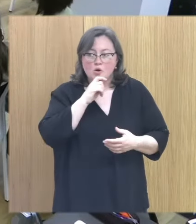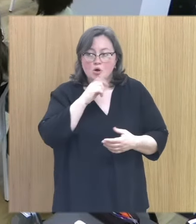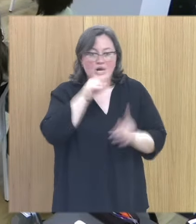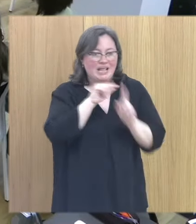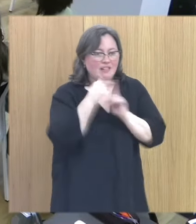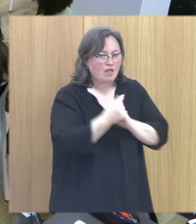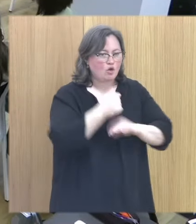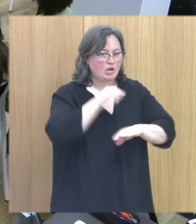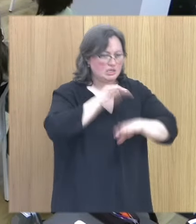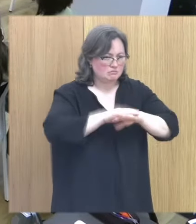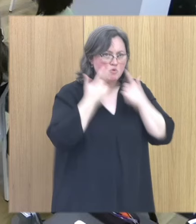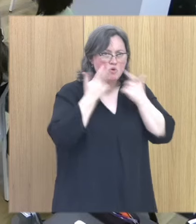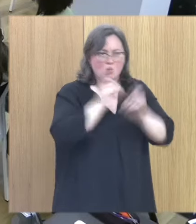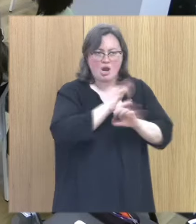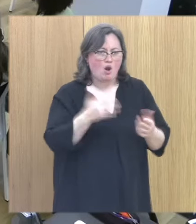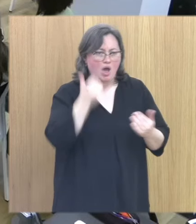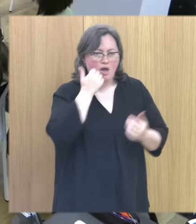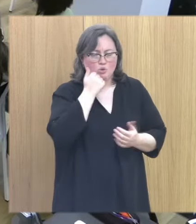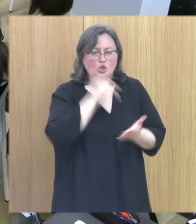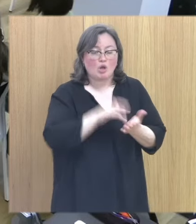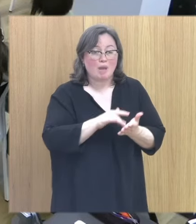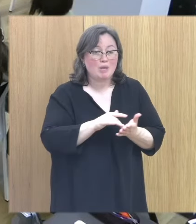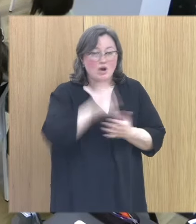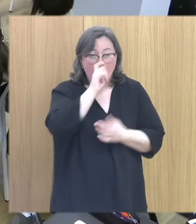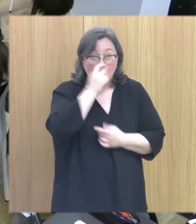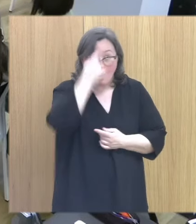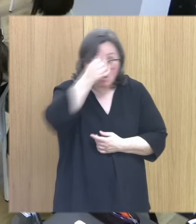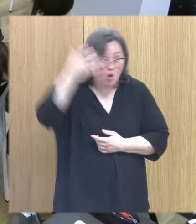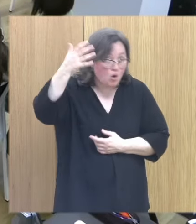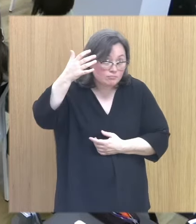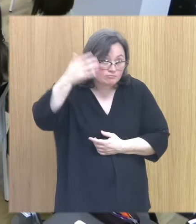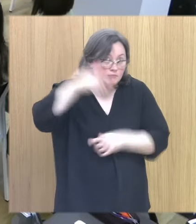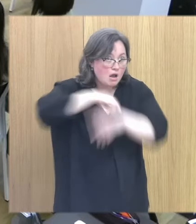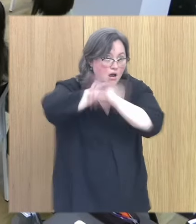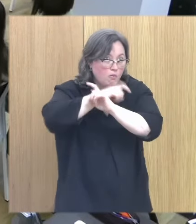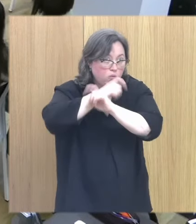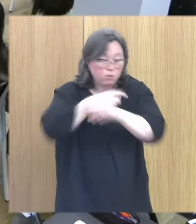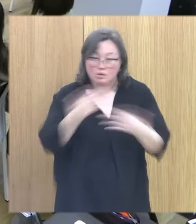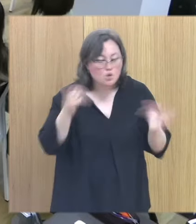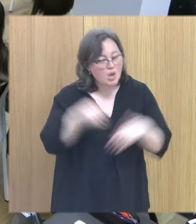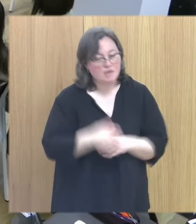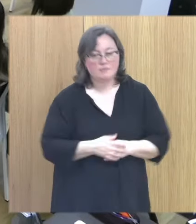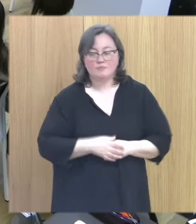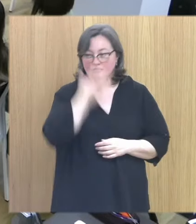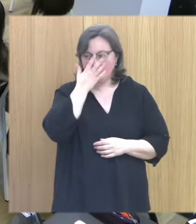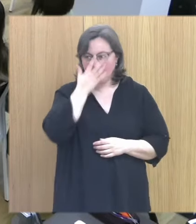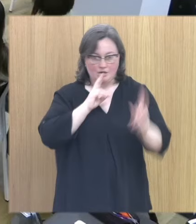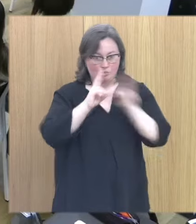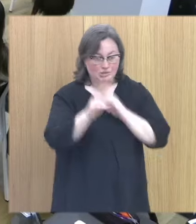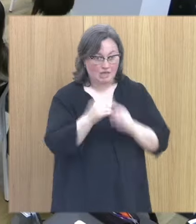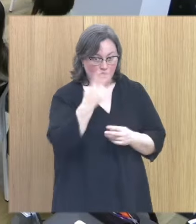los indicadores indican claramente que sí hay pero no hay un recuerdo de la experiencia vale dos cosas